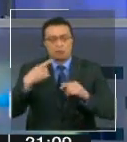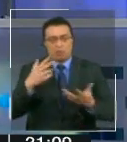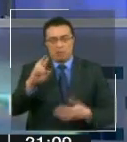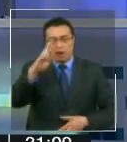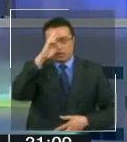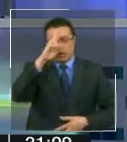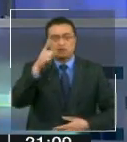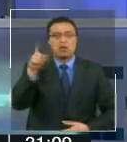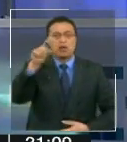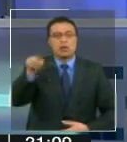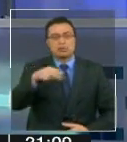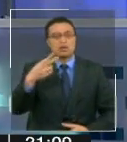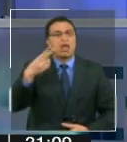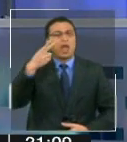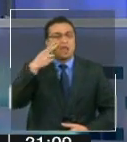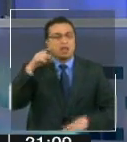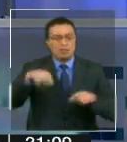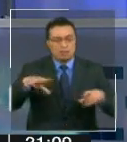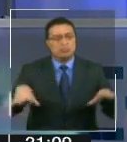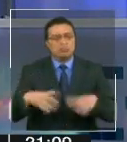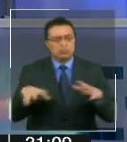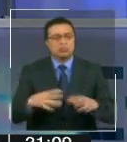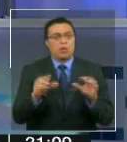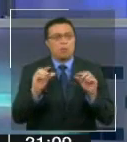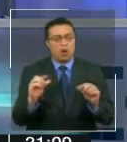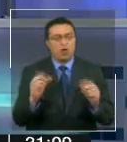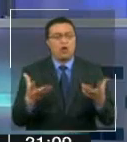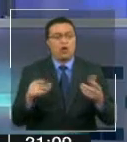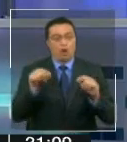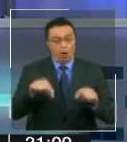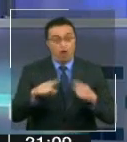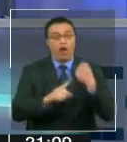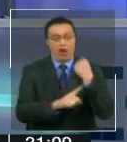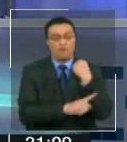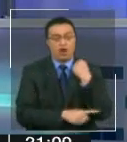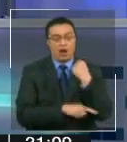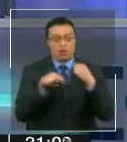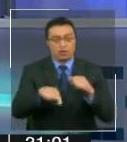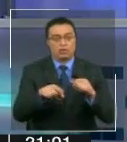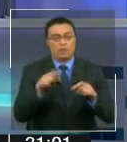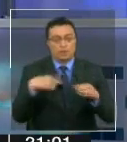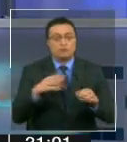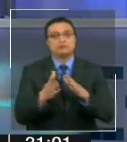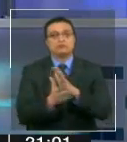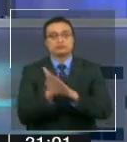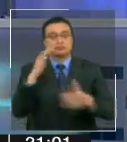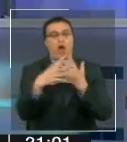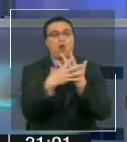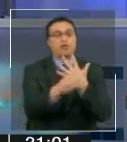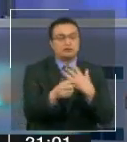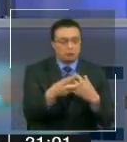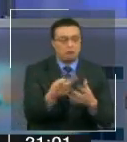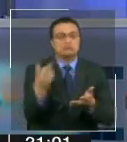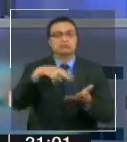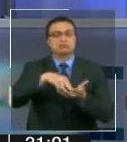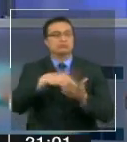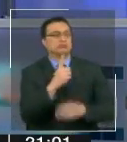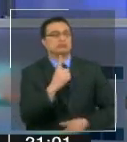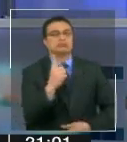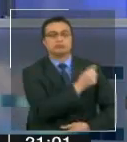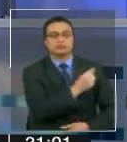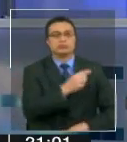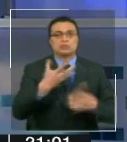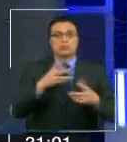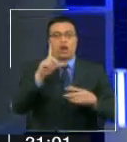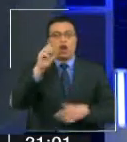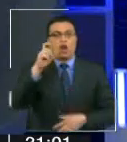tomando el servicio de impuestos internos en este caso. Hoy su abogado se retiró de la audiencia cuando comenzaba a discutirse el